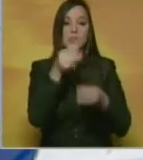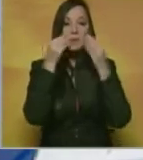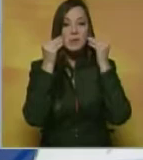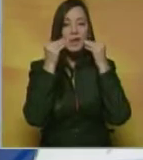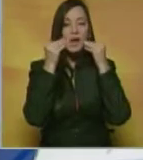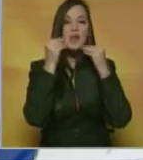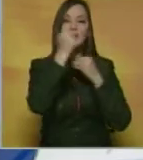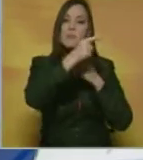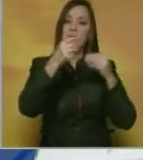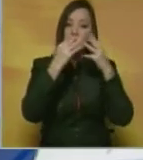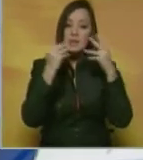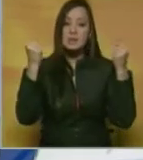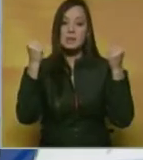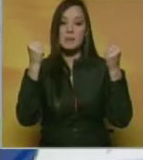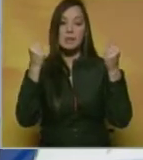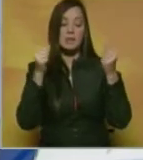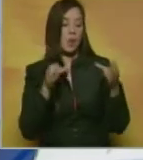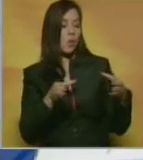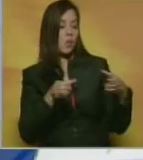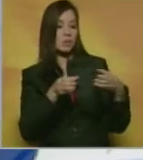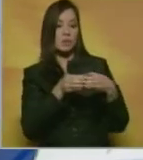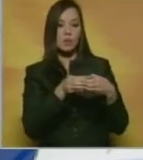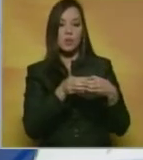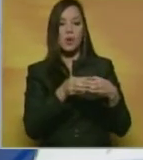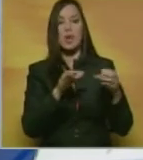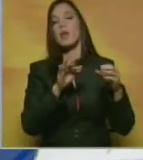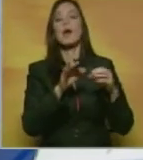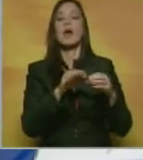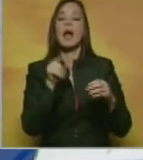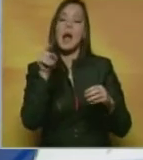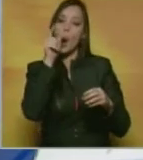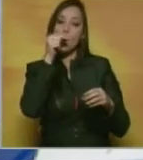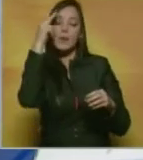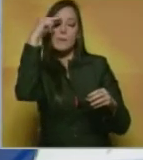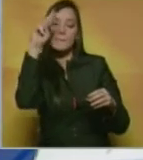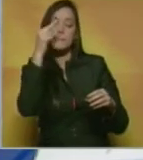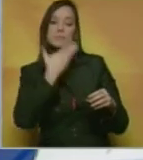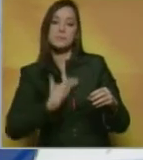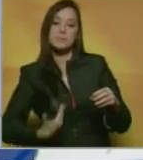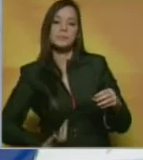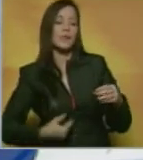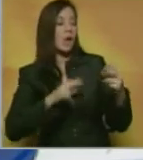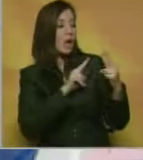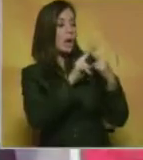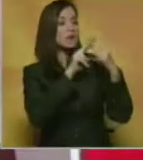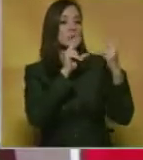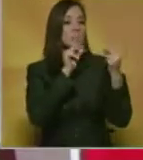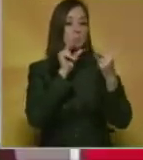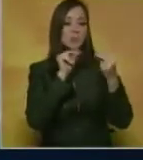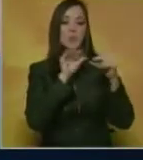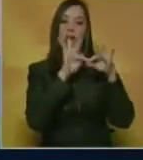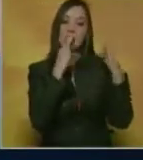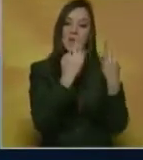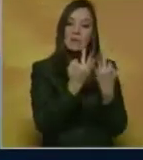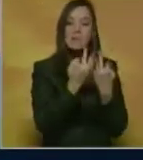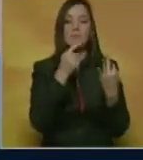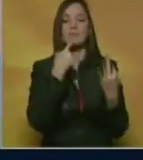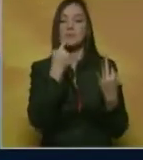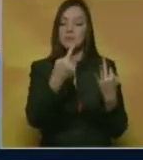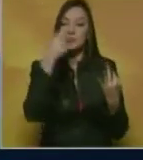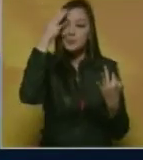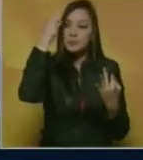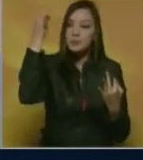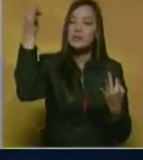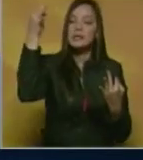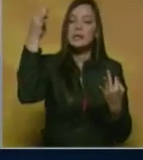desaparecidas durante una reunión celebrada con los familiares de los 43 normalistas de Ayotzinapa. A pesar de la decisión de Peña Nieto, los